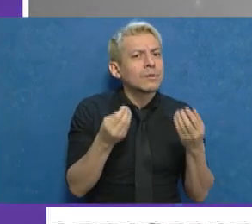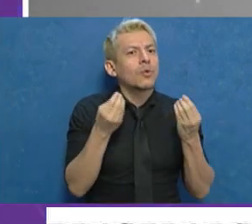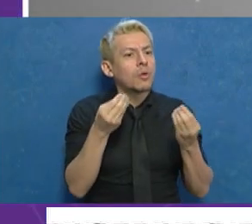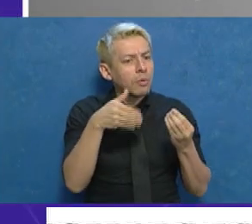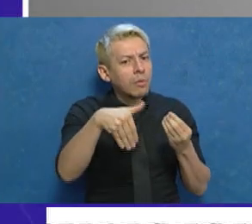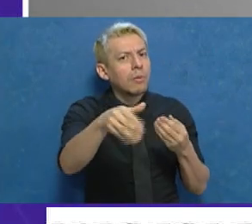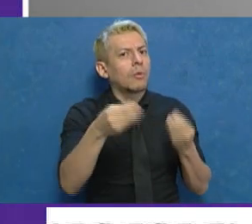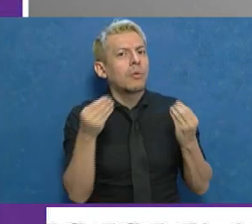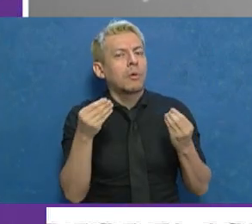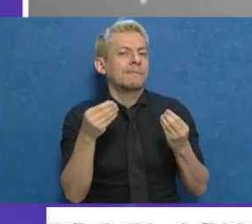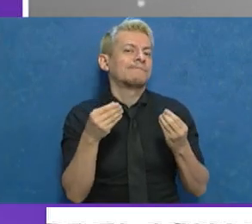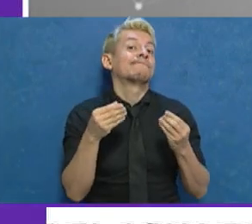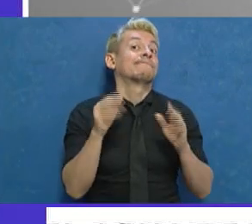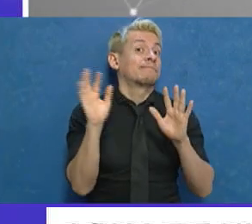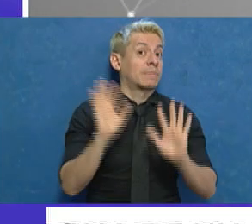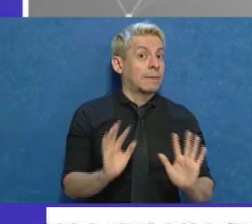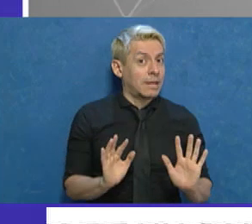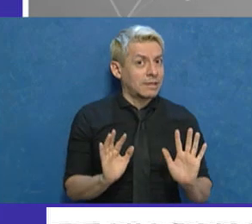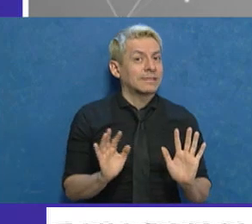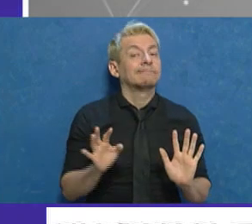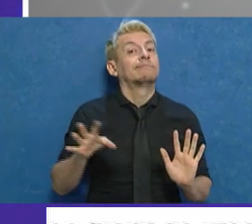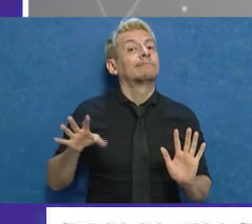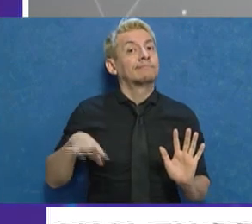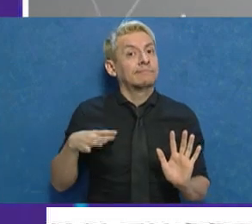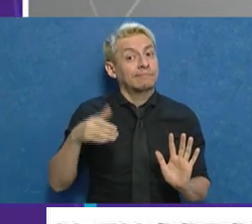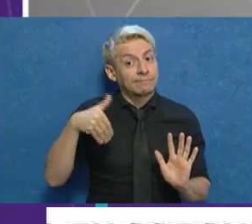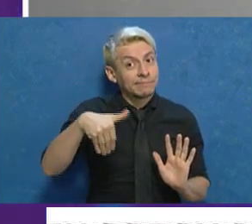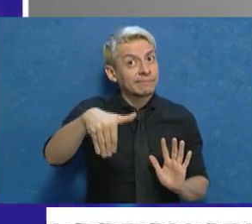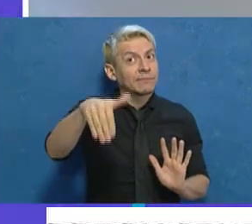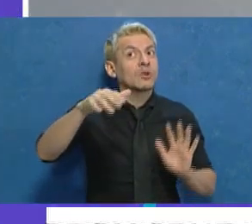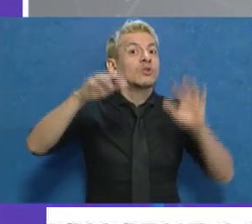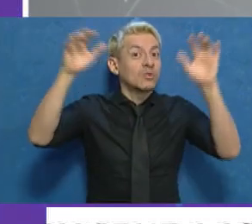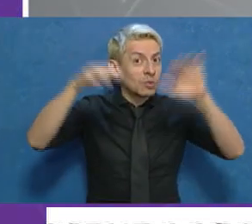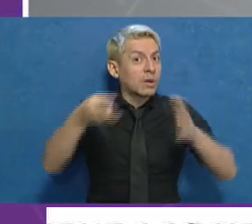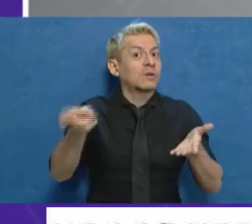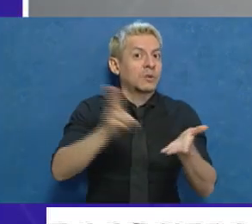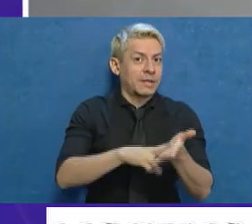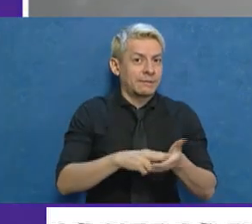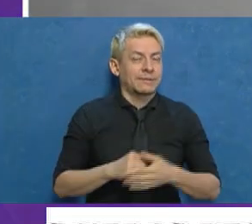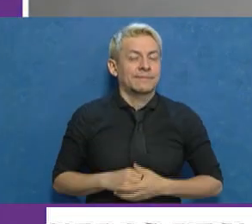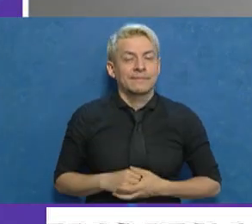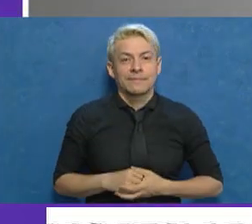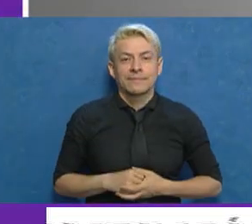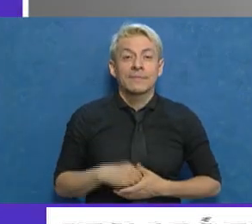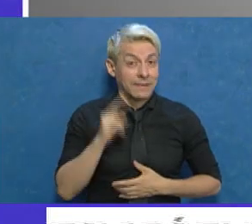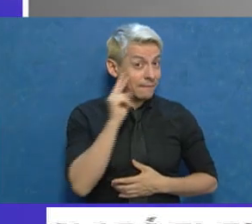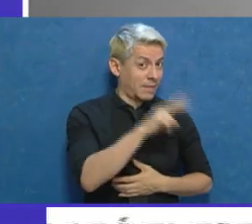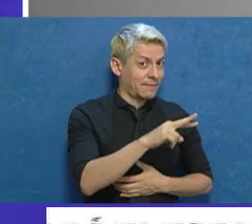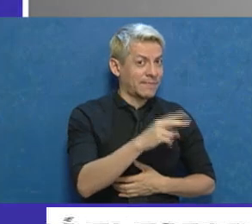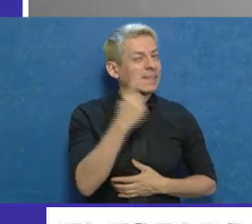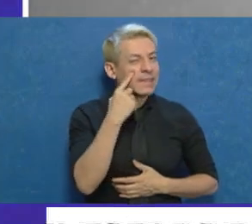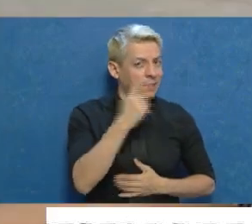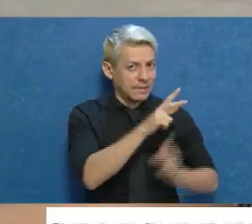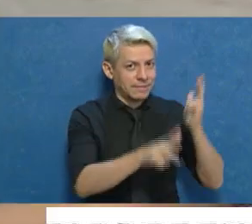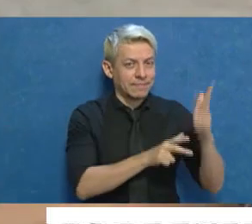continuar y para prepararse, porque como decíamos, hay pronóstico de que las tormentas continúen en las próximas horas. Escuchemos lo que decía Daniel